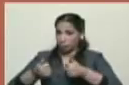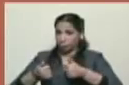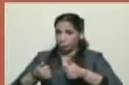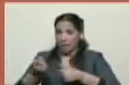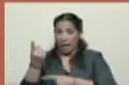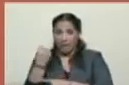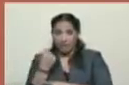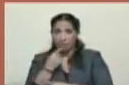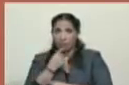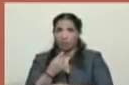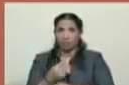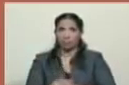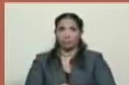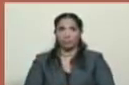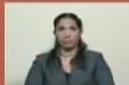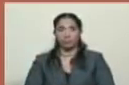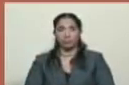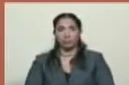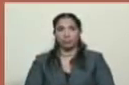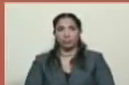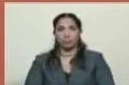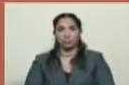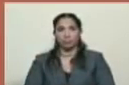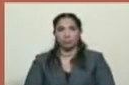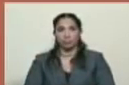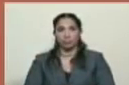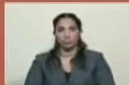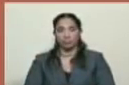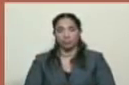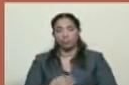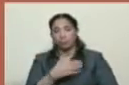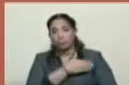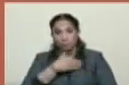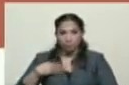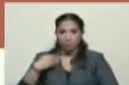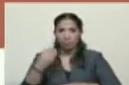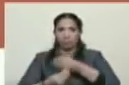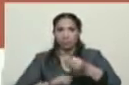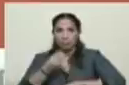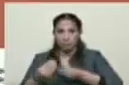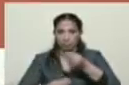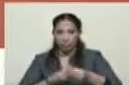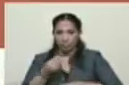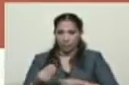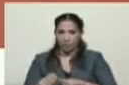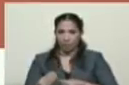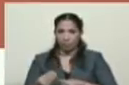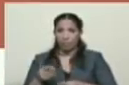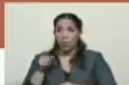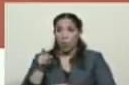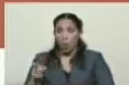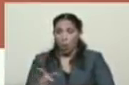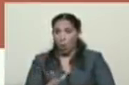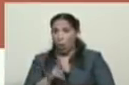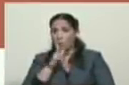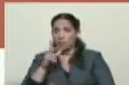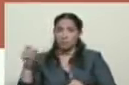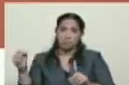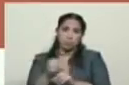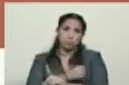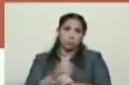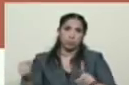arrojan que se va a intentar generar hechos extremos de violencia